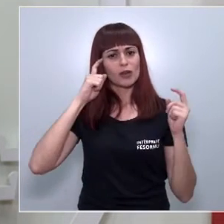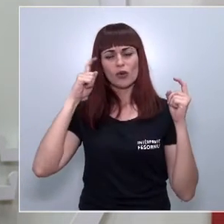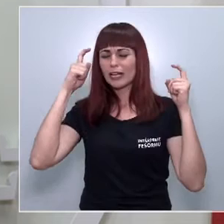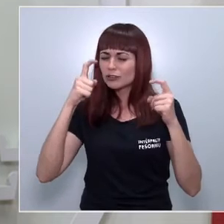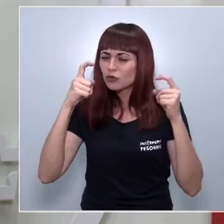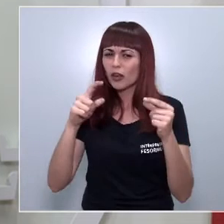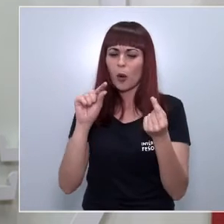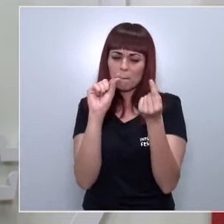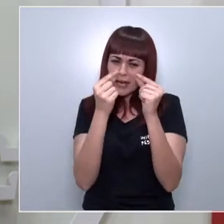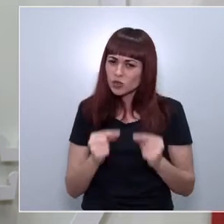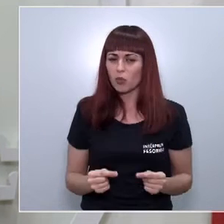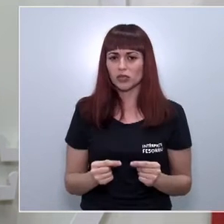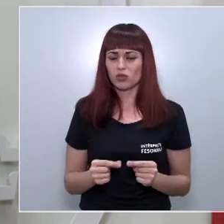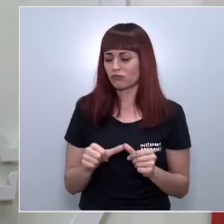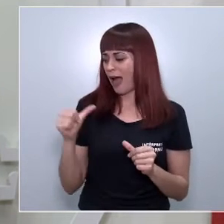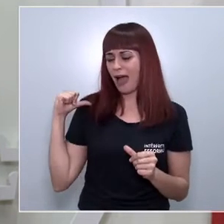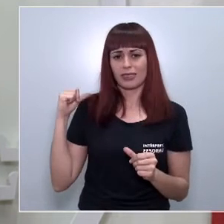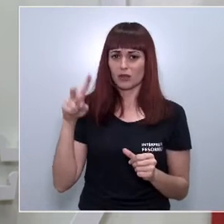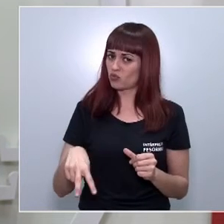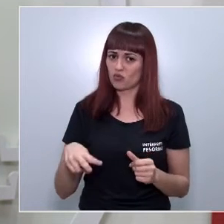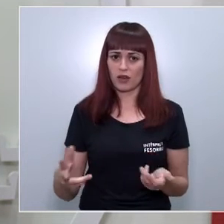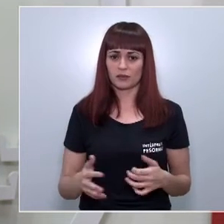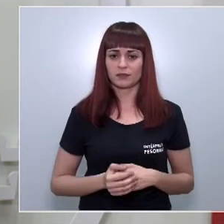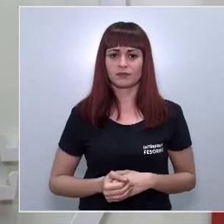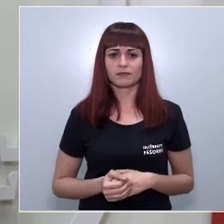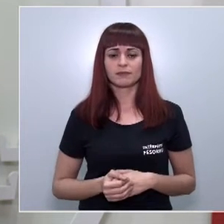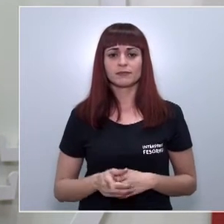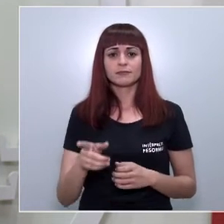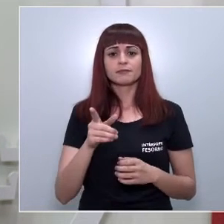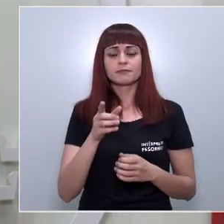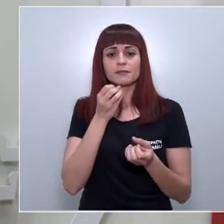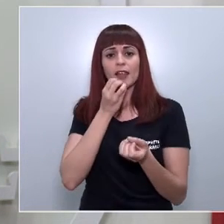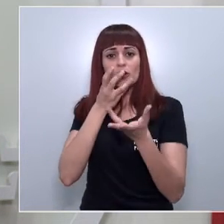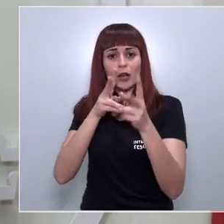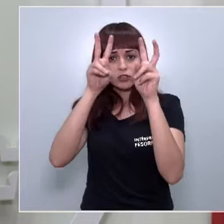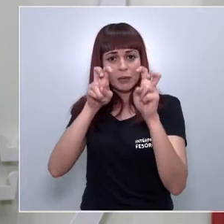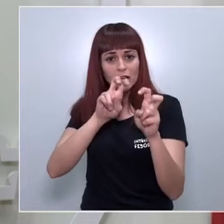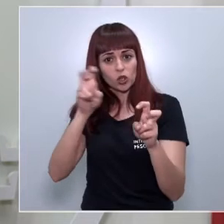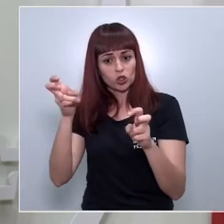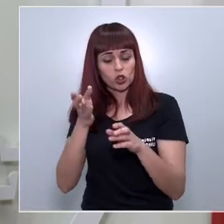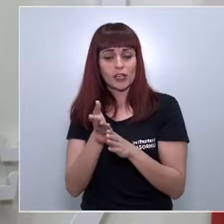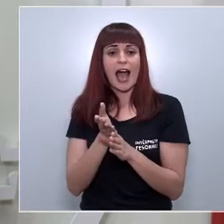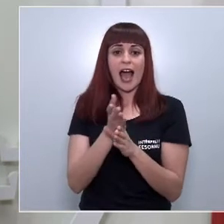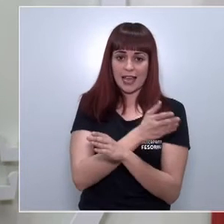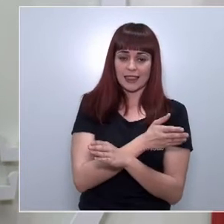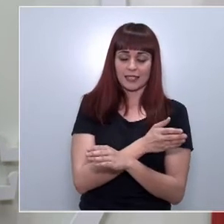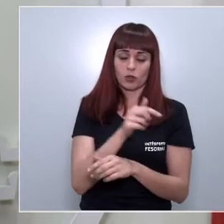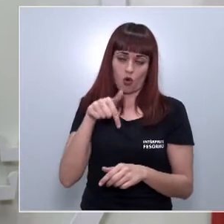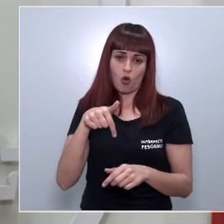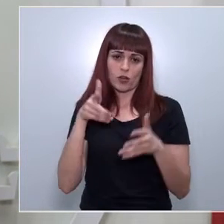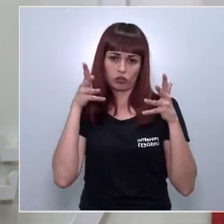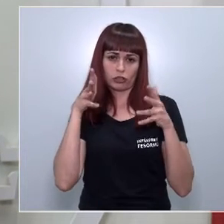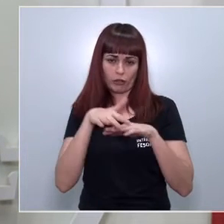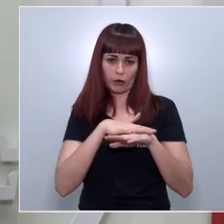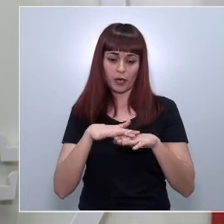presupuestario sin precedentes. Antes de pasar a informarles de otros asuntos abordados hoy en el Consejo de Gobierno,